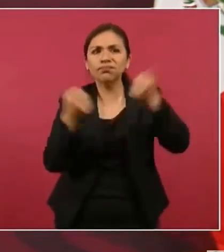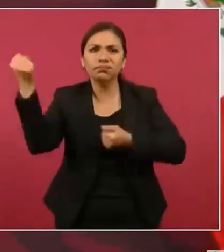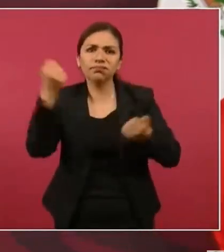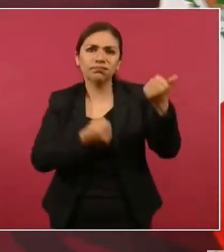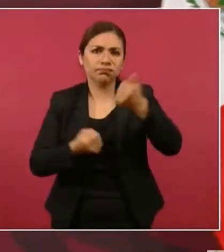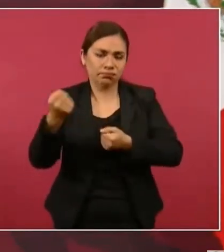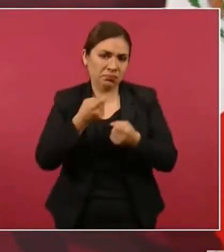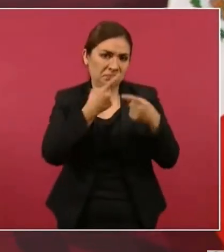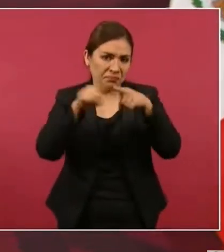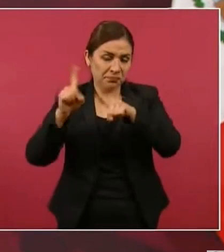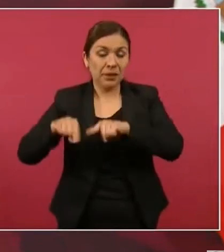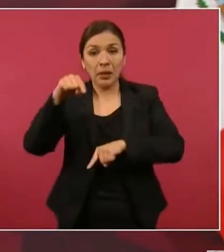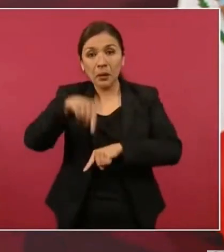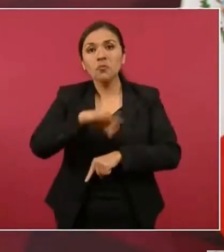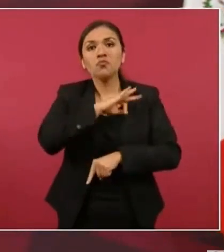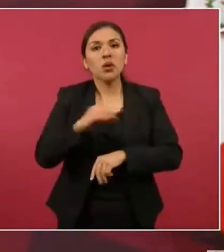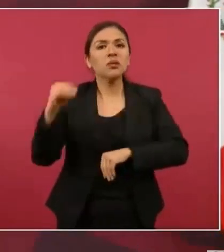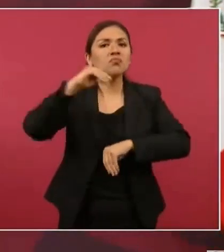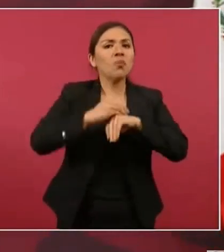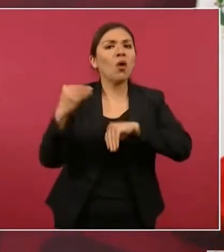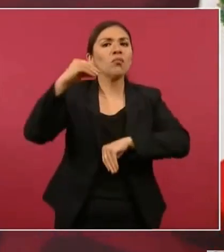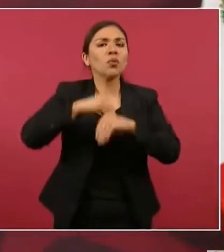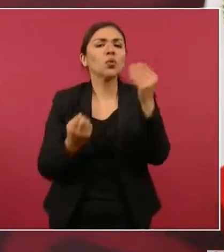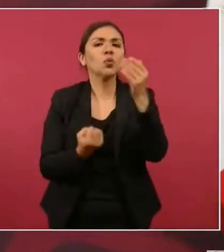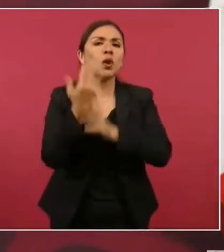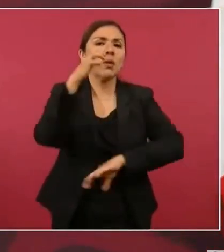la creación de empresas.